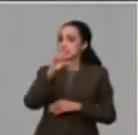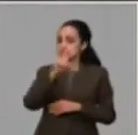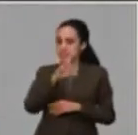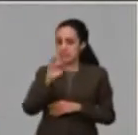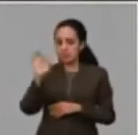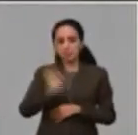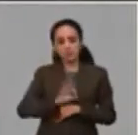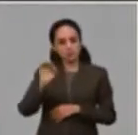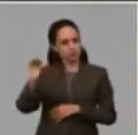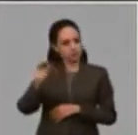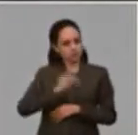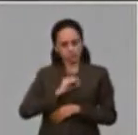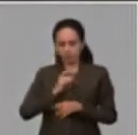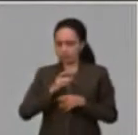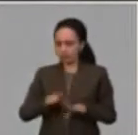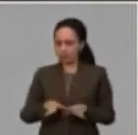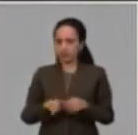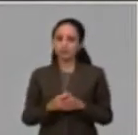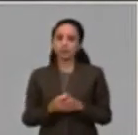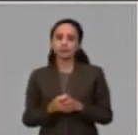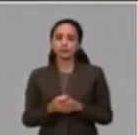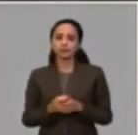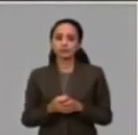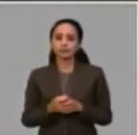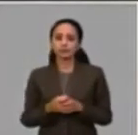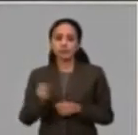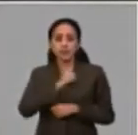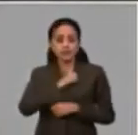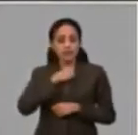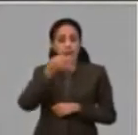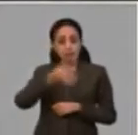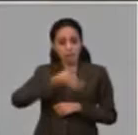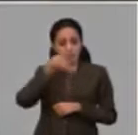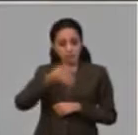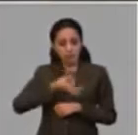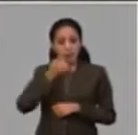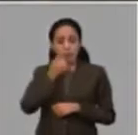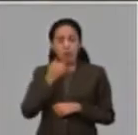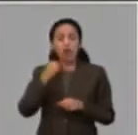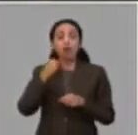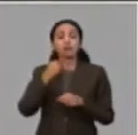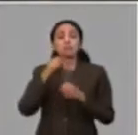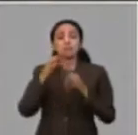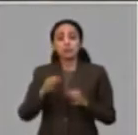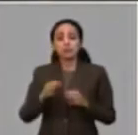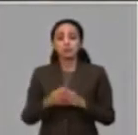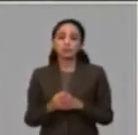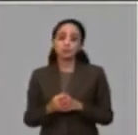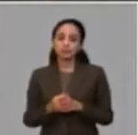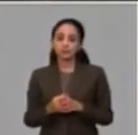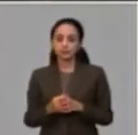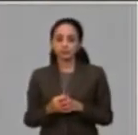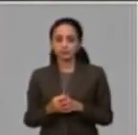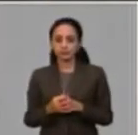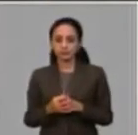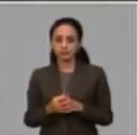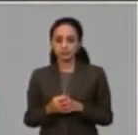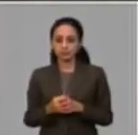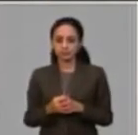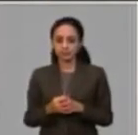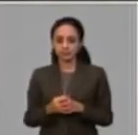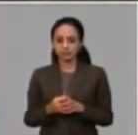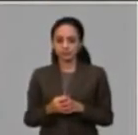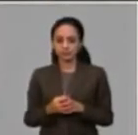protección. Y quisiera también referirme al tratamiento que se le